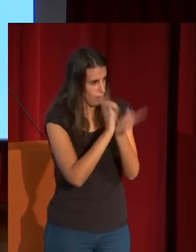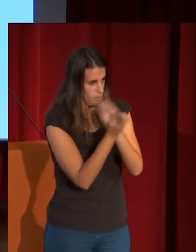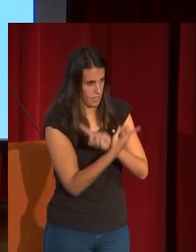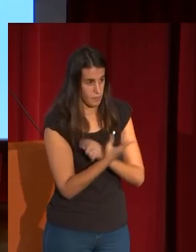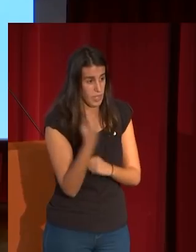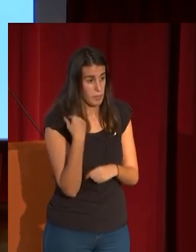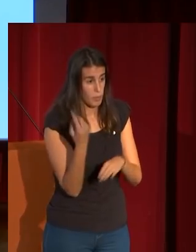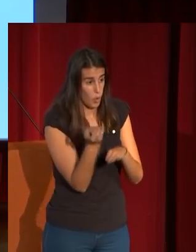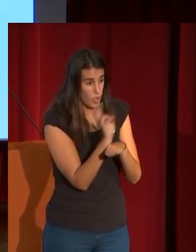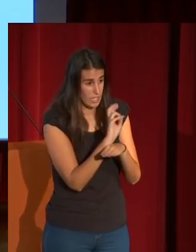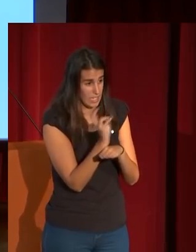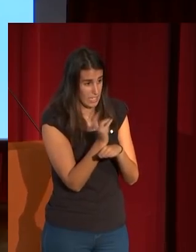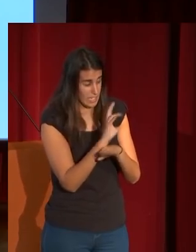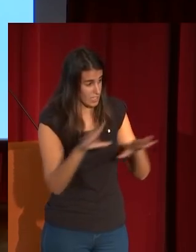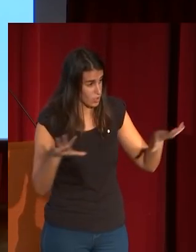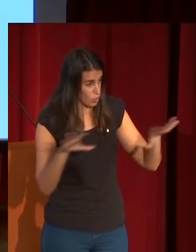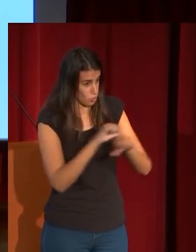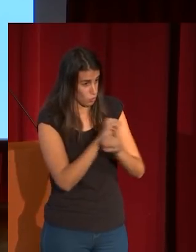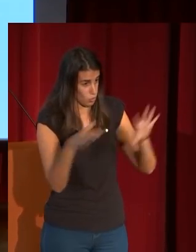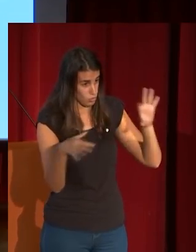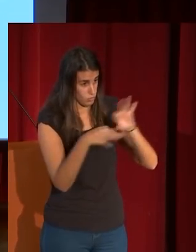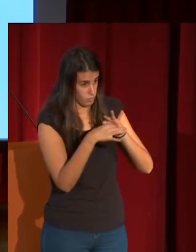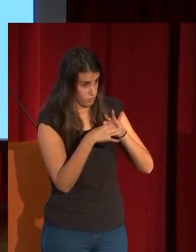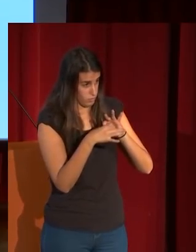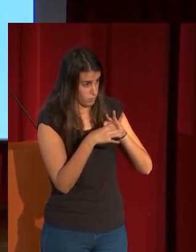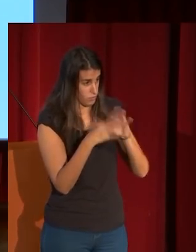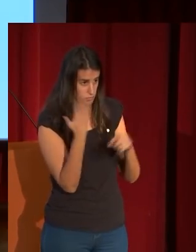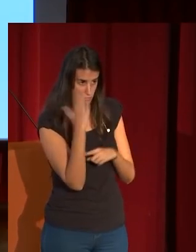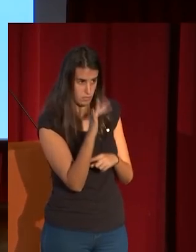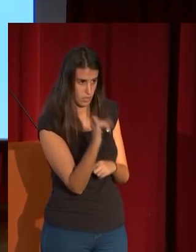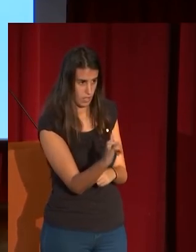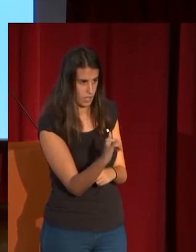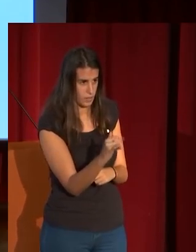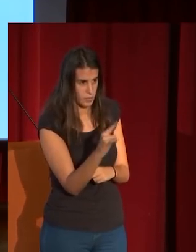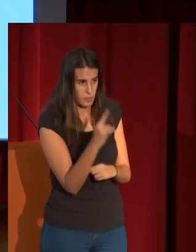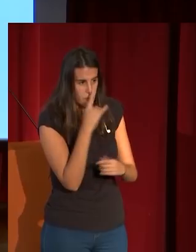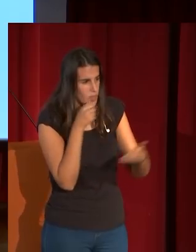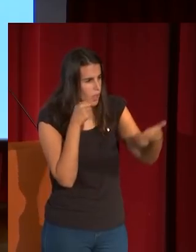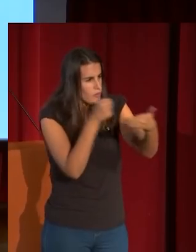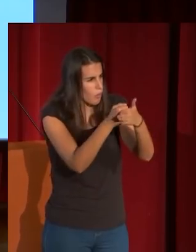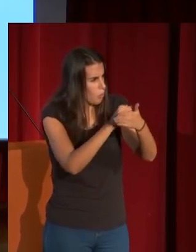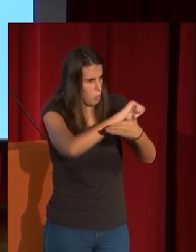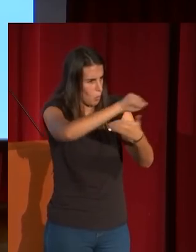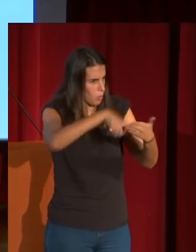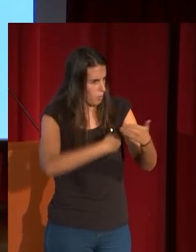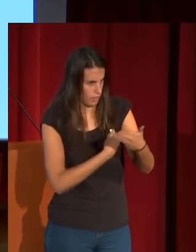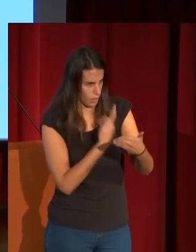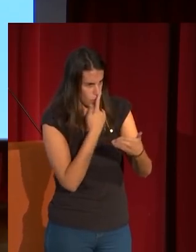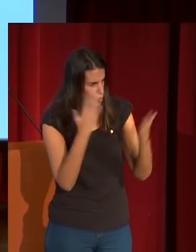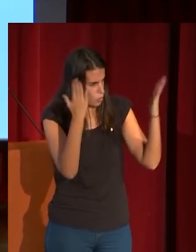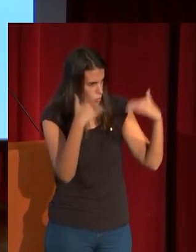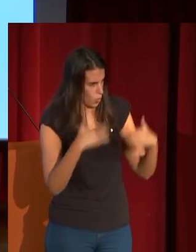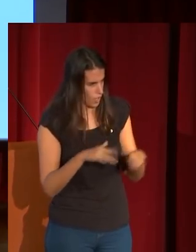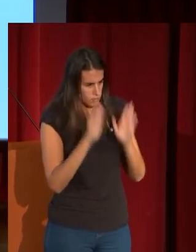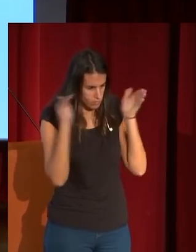los grises oscuros de la playa de Portici están ahí presentes cómo no hay horizonte es una visión de abajo arriba casi de